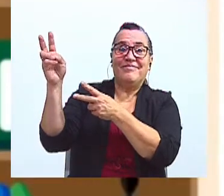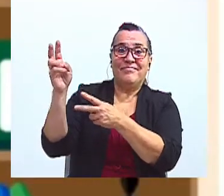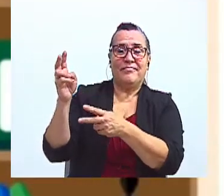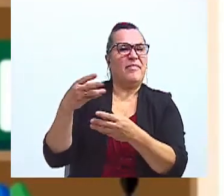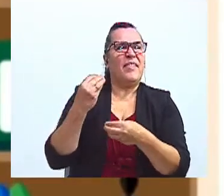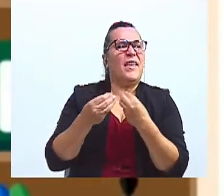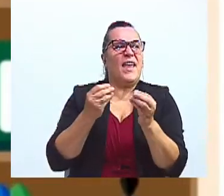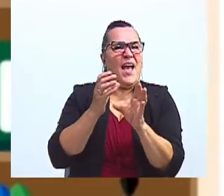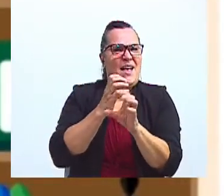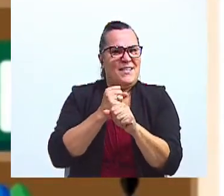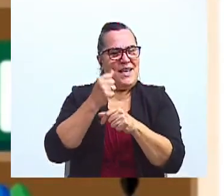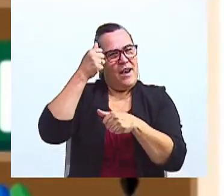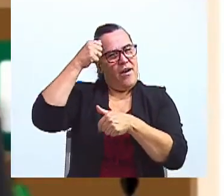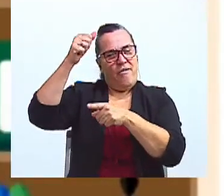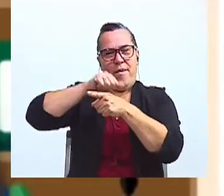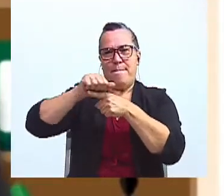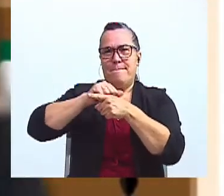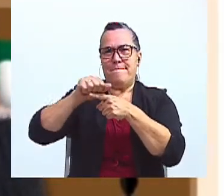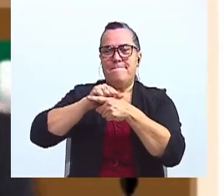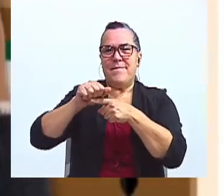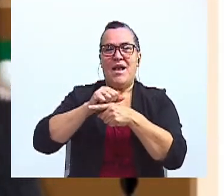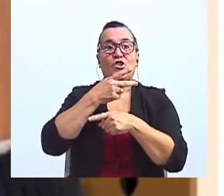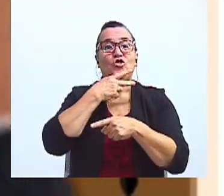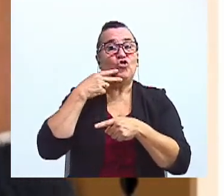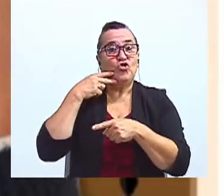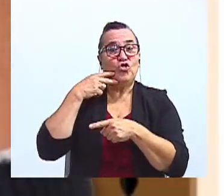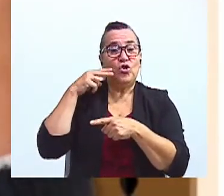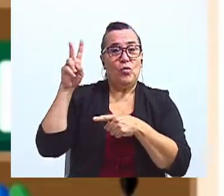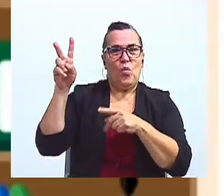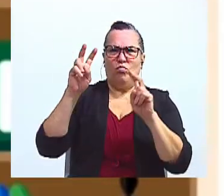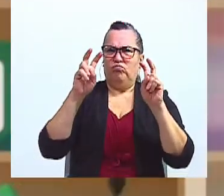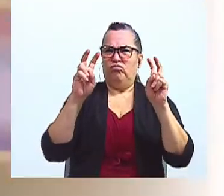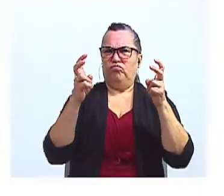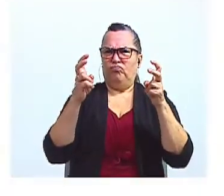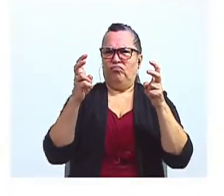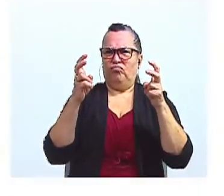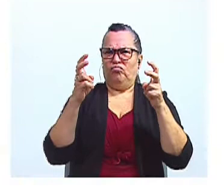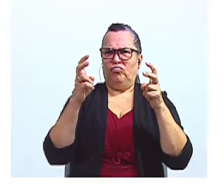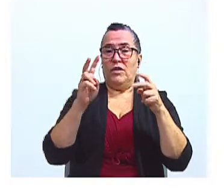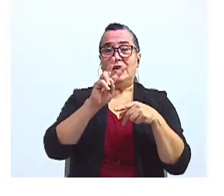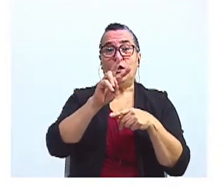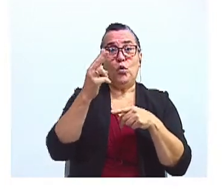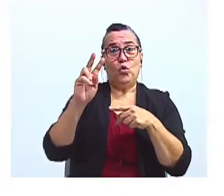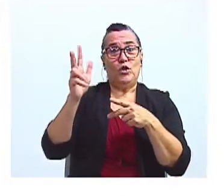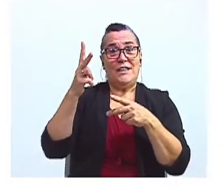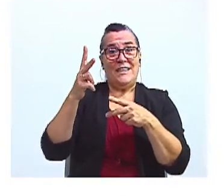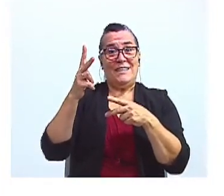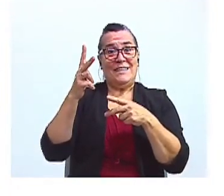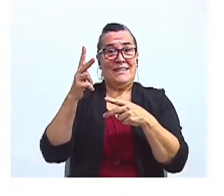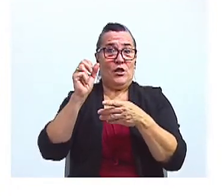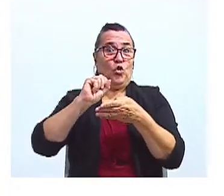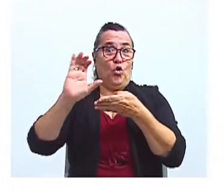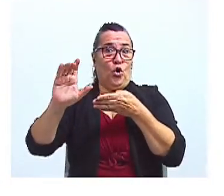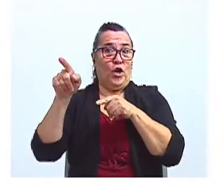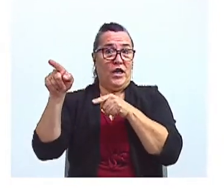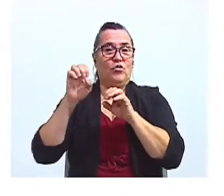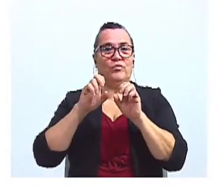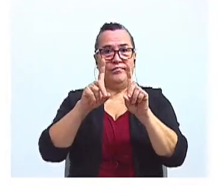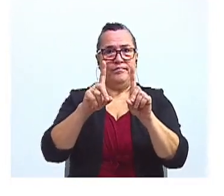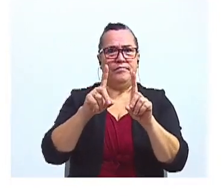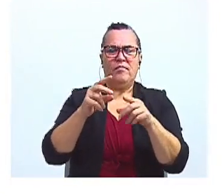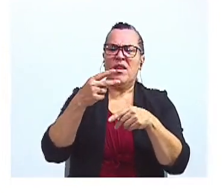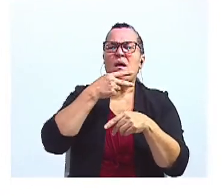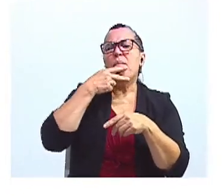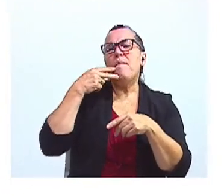Realizaremos el repaso del verbo. Este tema se ve en el segundo y tercer ciclo de educación. El